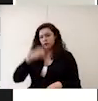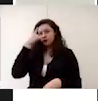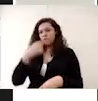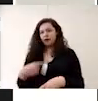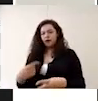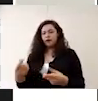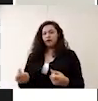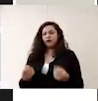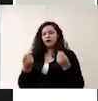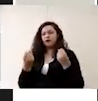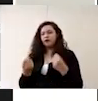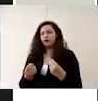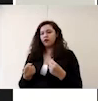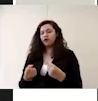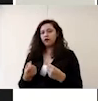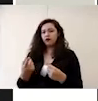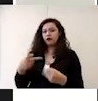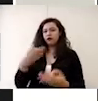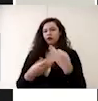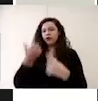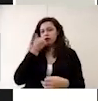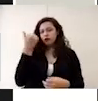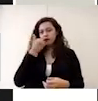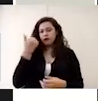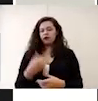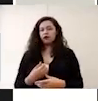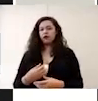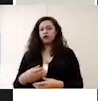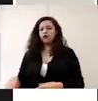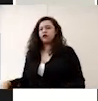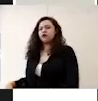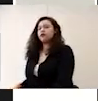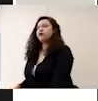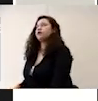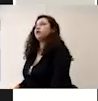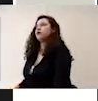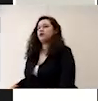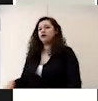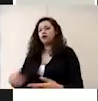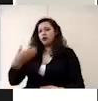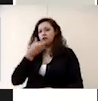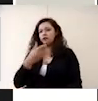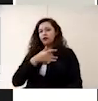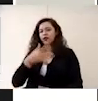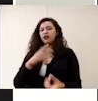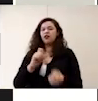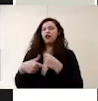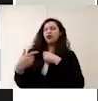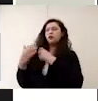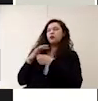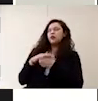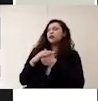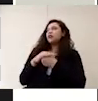que todos los alumnos se sientan bien y no estén reprimidos ni tengan ninguna